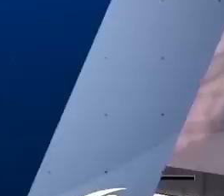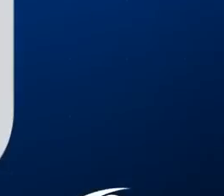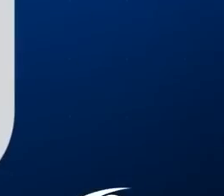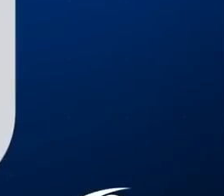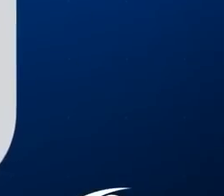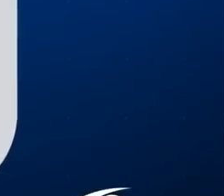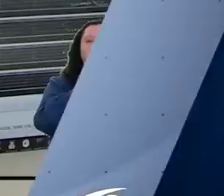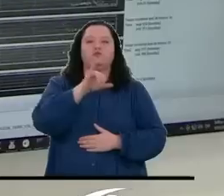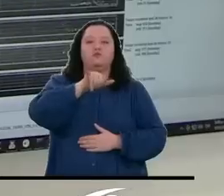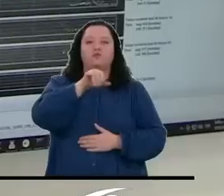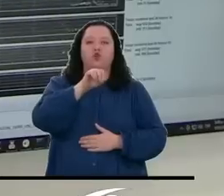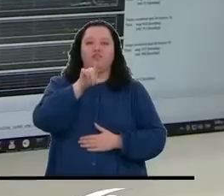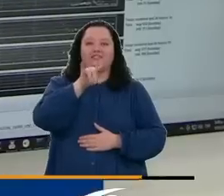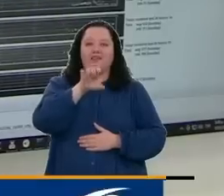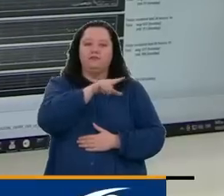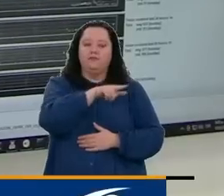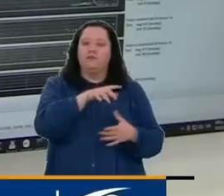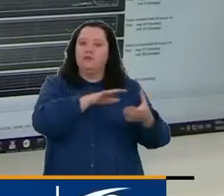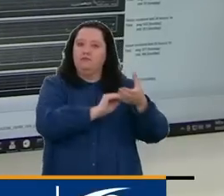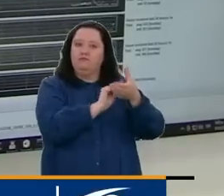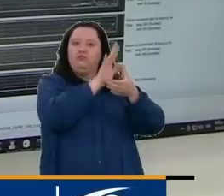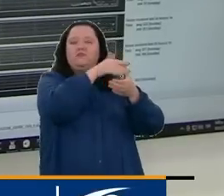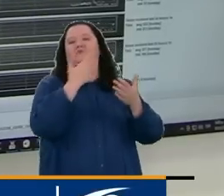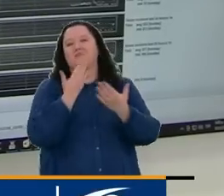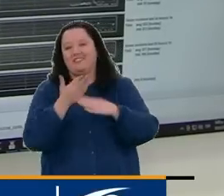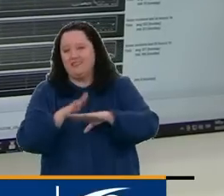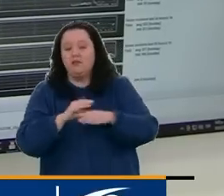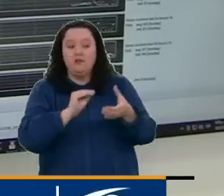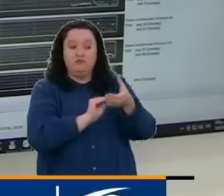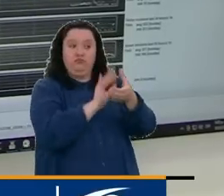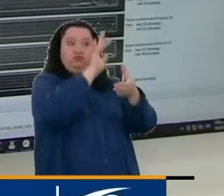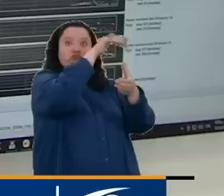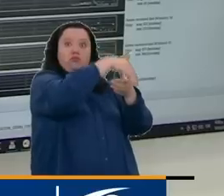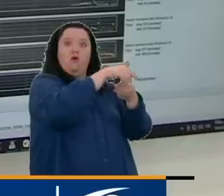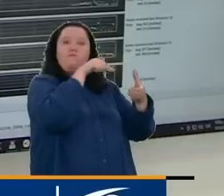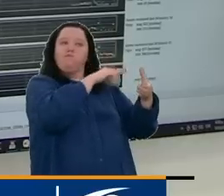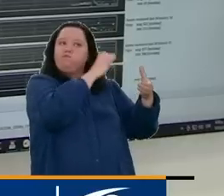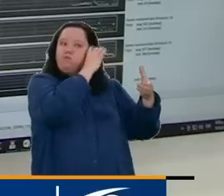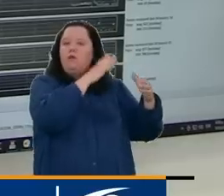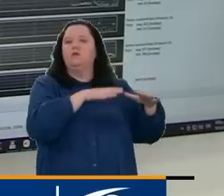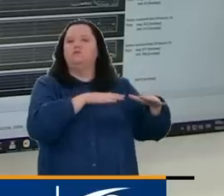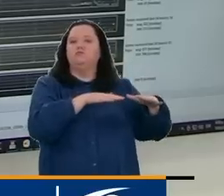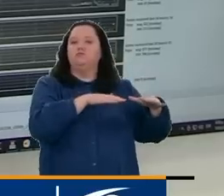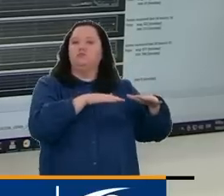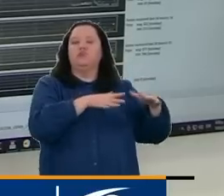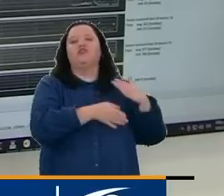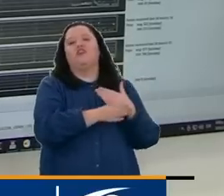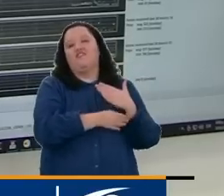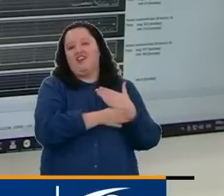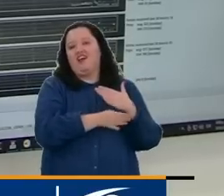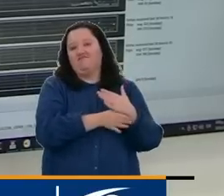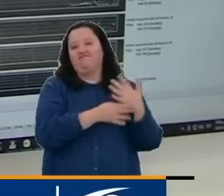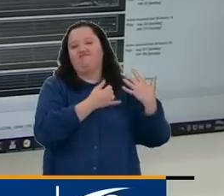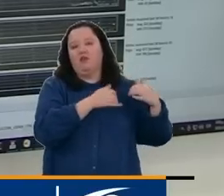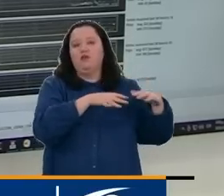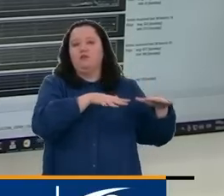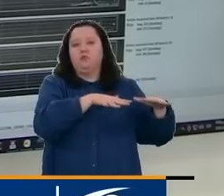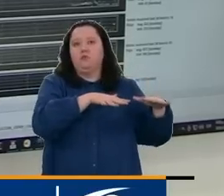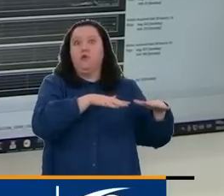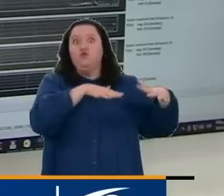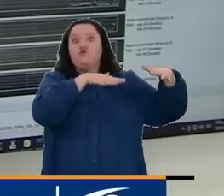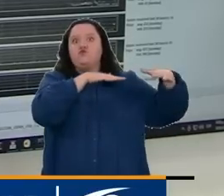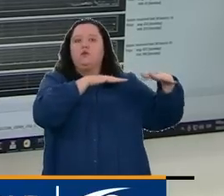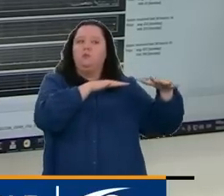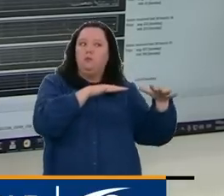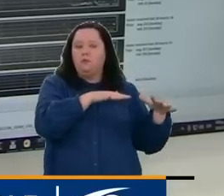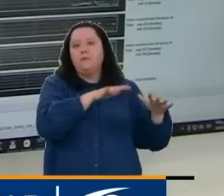Lo que pasa en el volcán Nevado del Ruiz, muy buenas tardes, es que se mantiene la sismicidad. Esta sismicidad ha mermado, de acuerdo